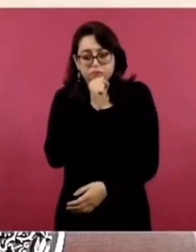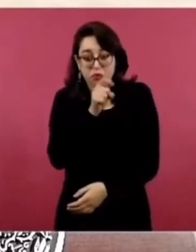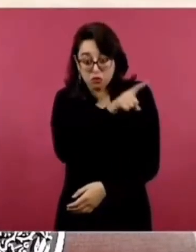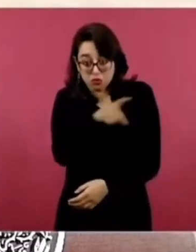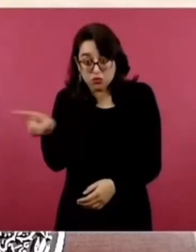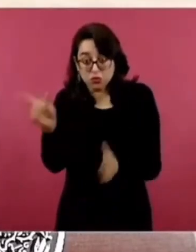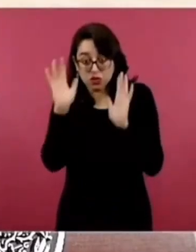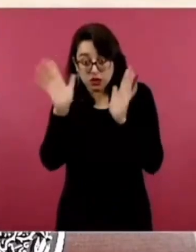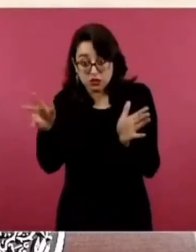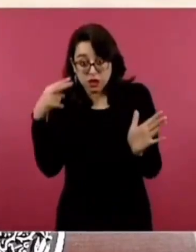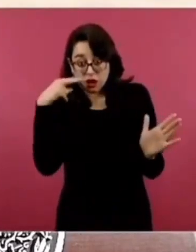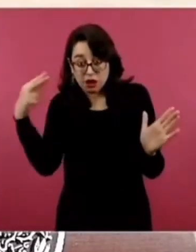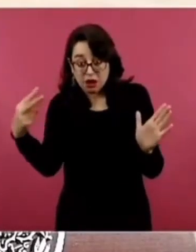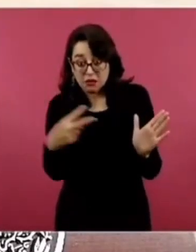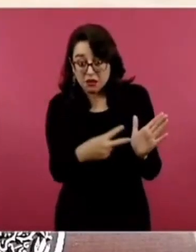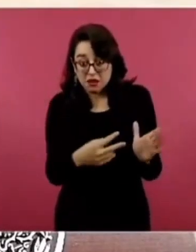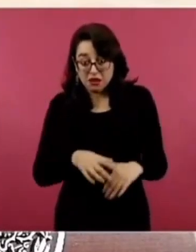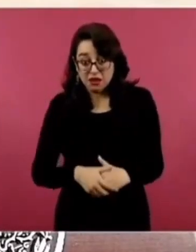No.